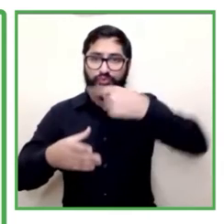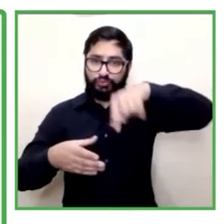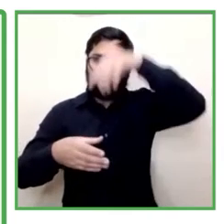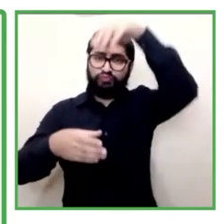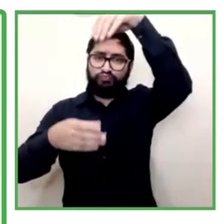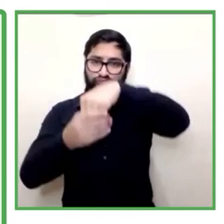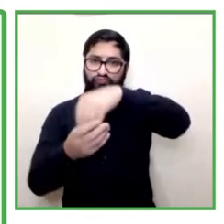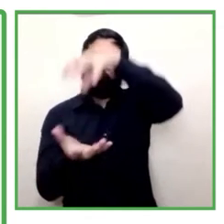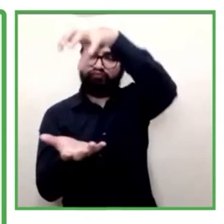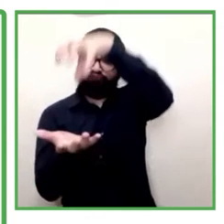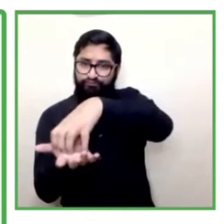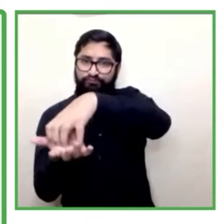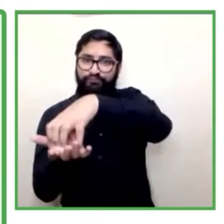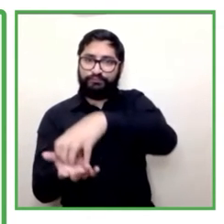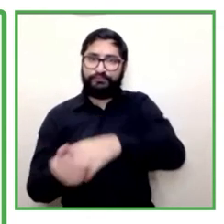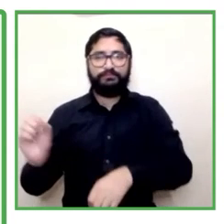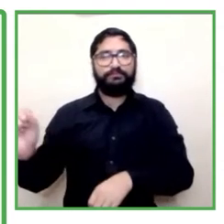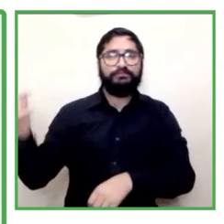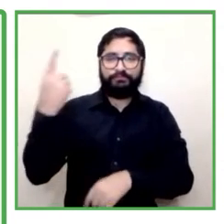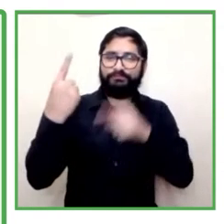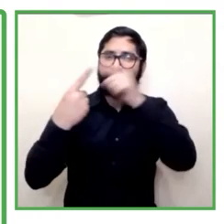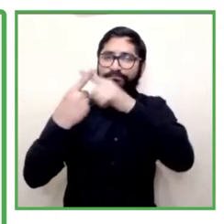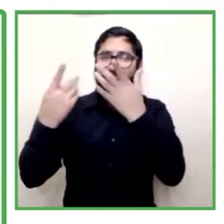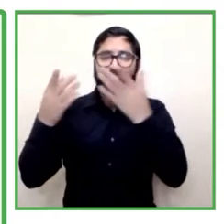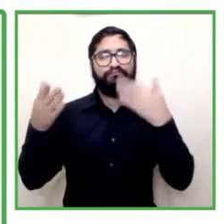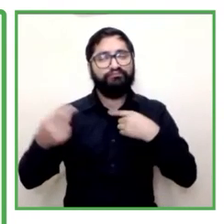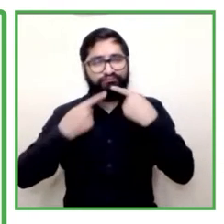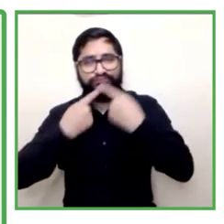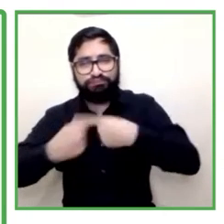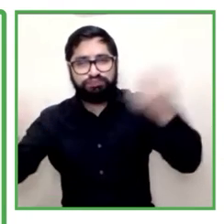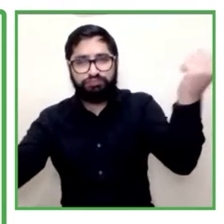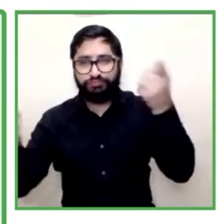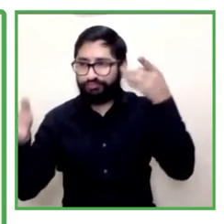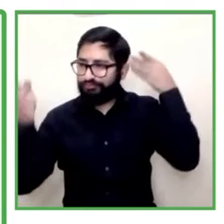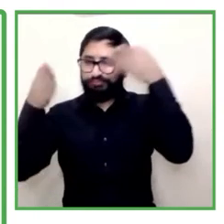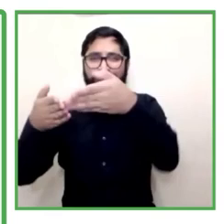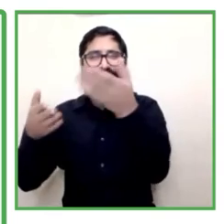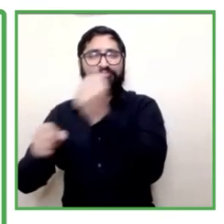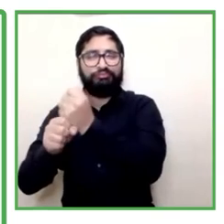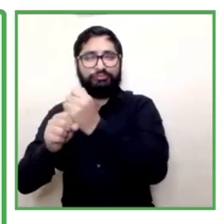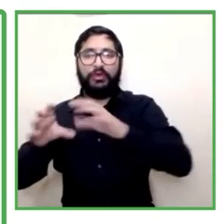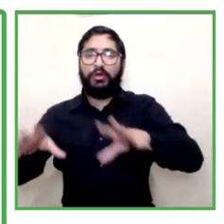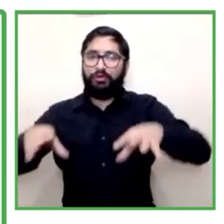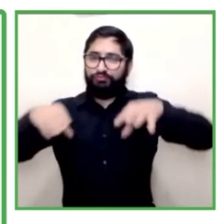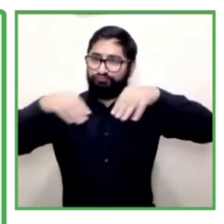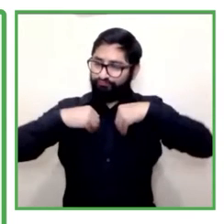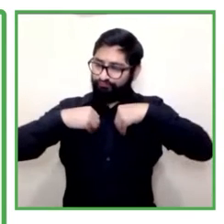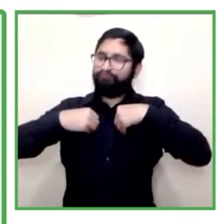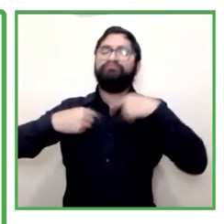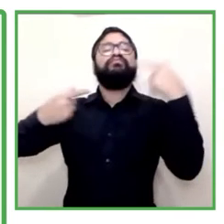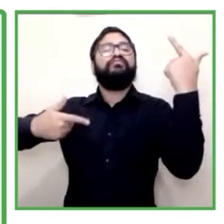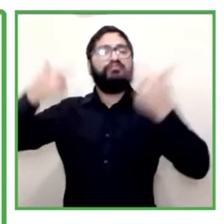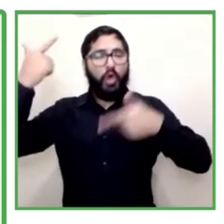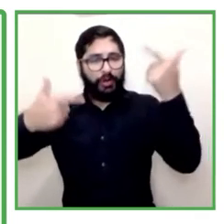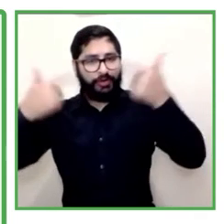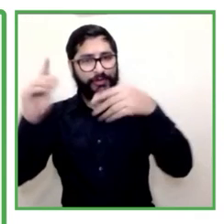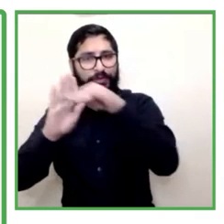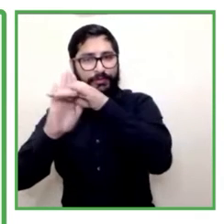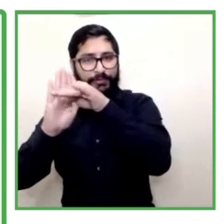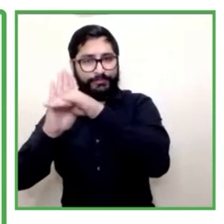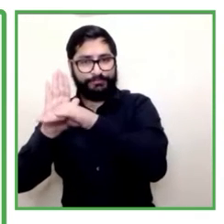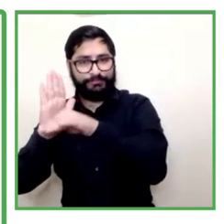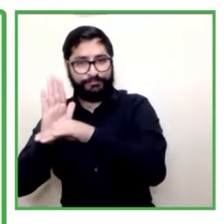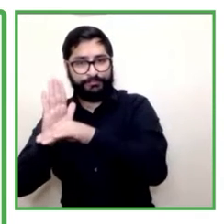entidad es pionera en adoptar una política institucional de discapacidad. A través de esta política hemos